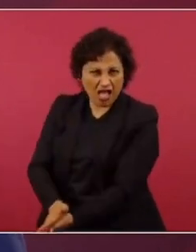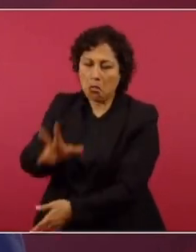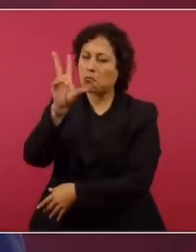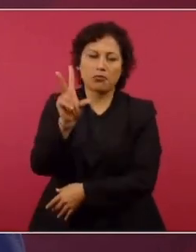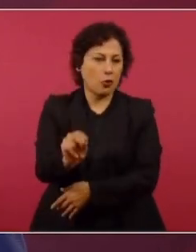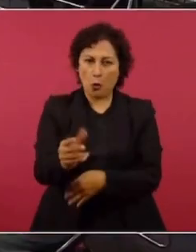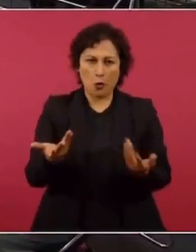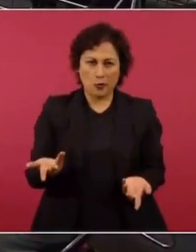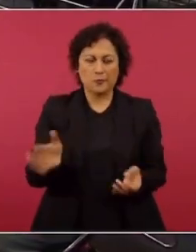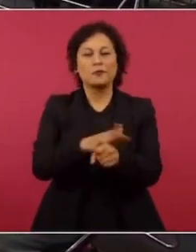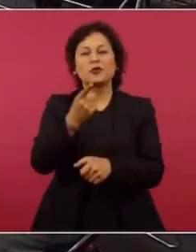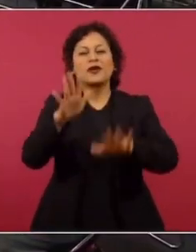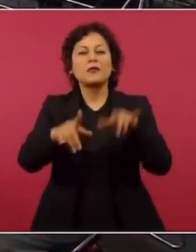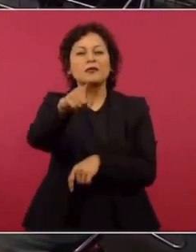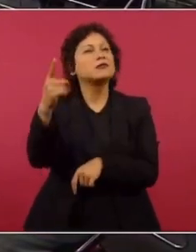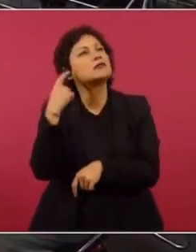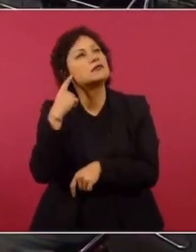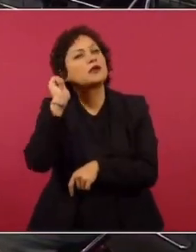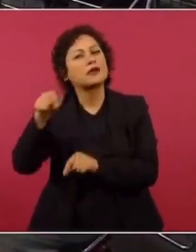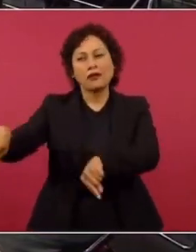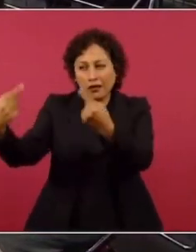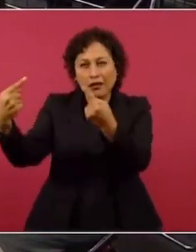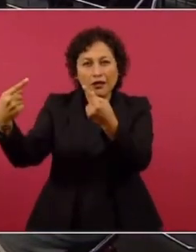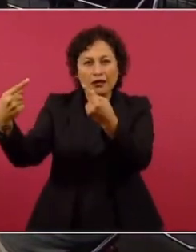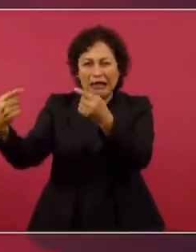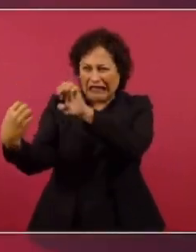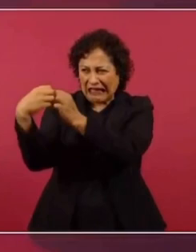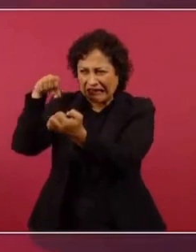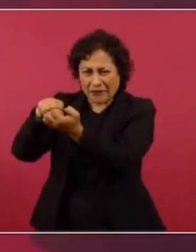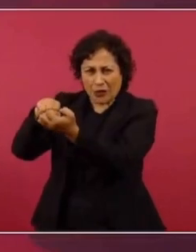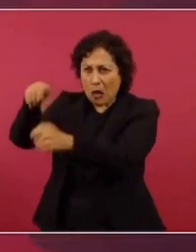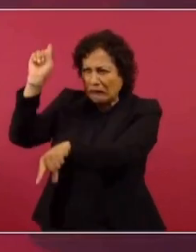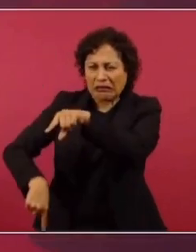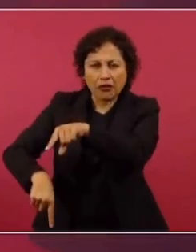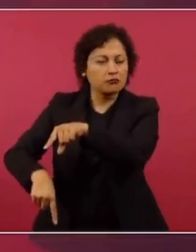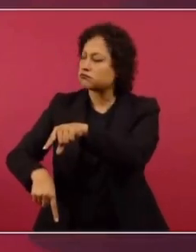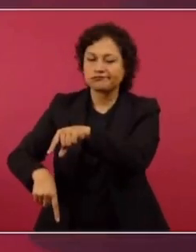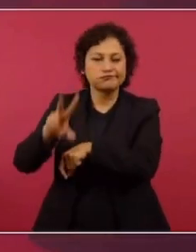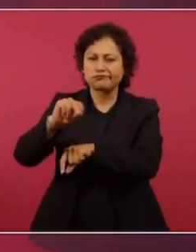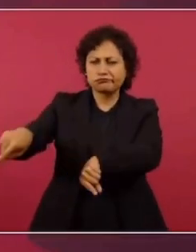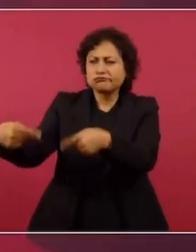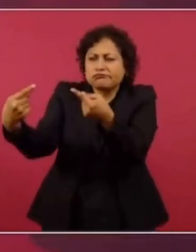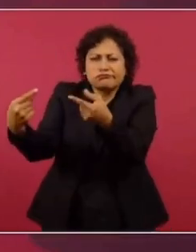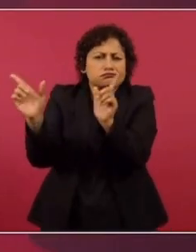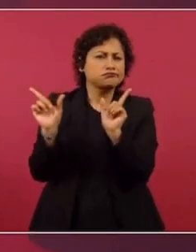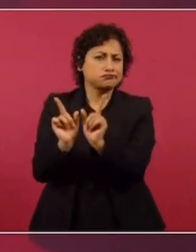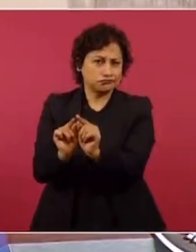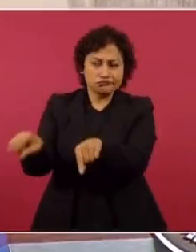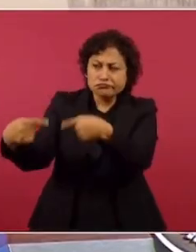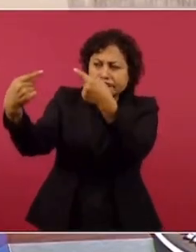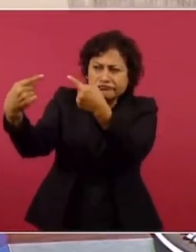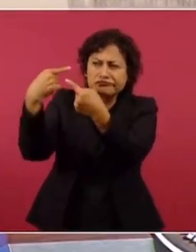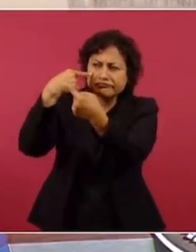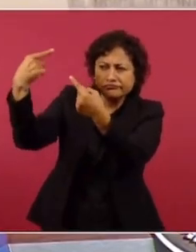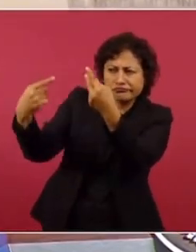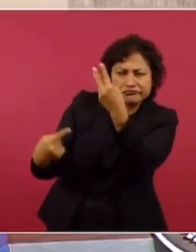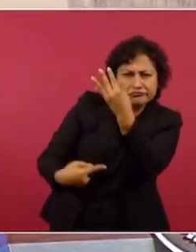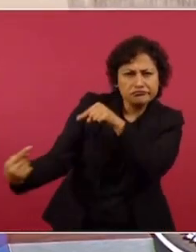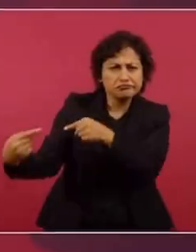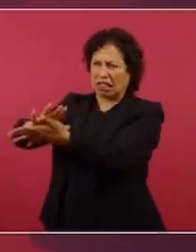se piensa que es lo que debe hacerse con los enemigos. No, adversarios a vencer, no enemigos a destruir.